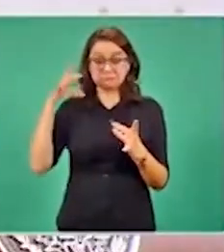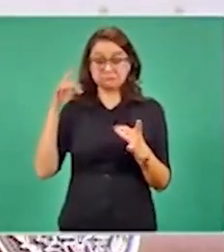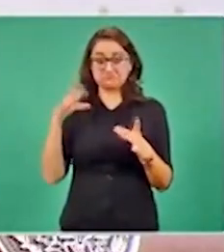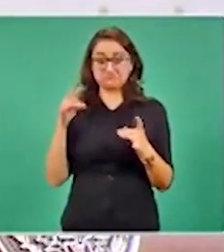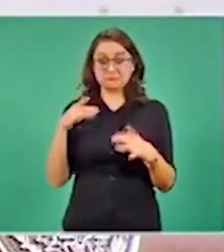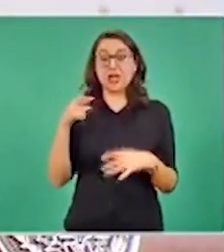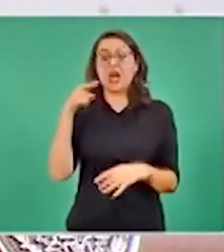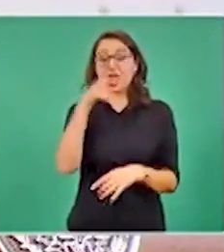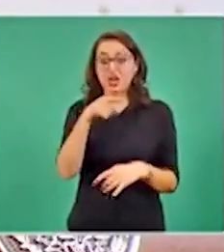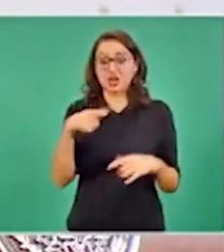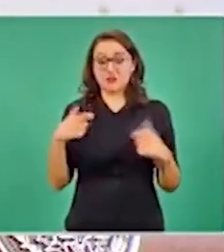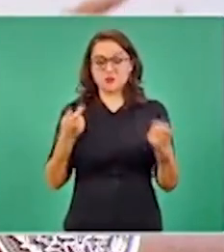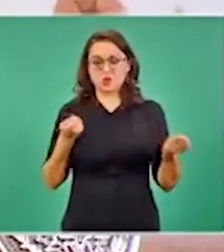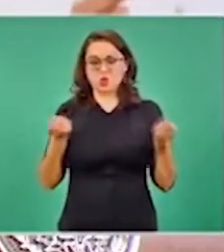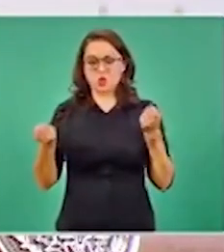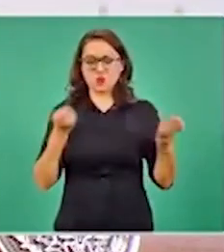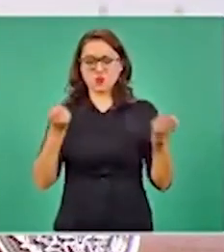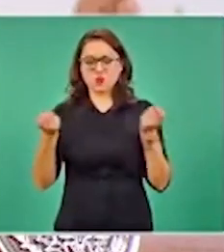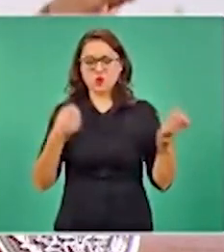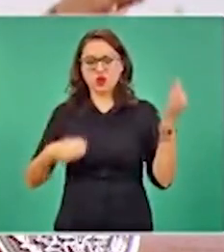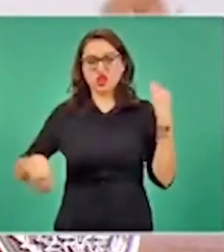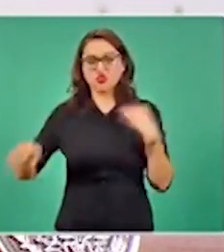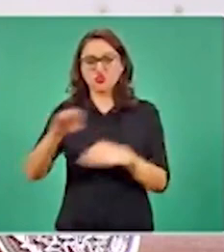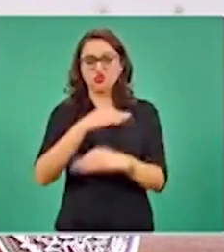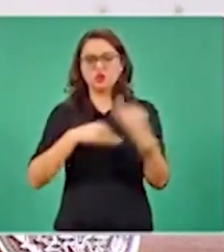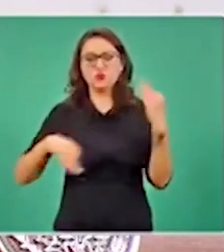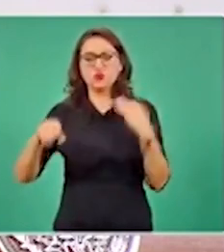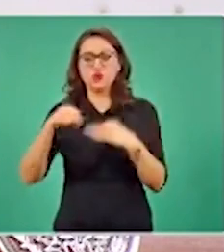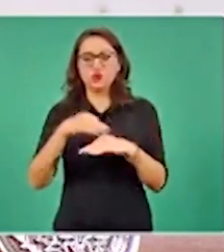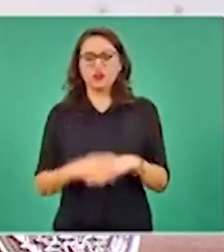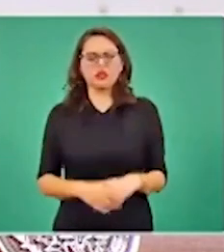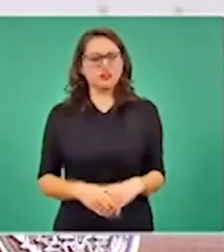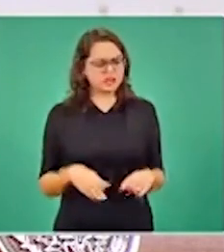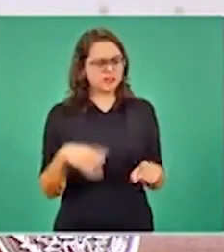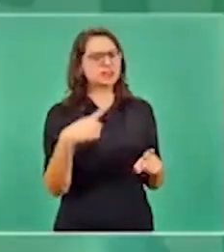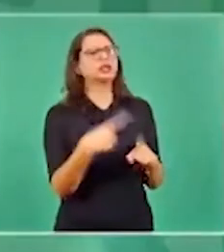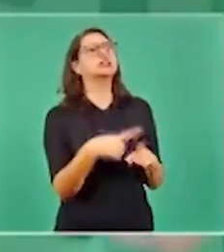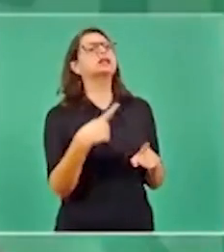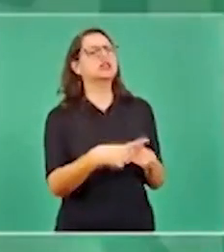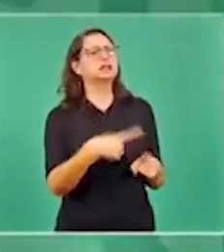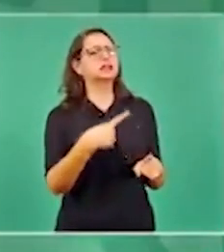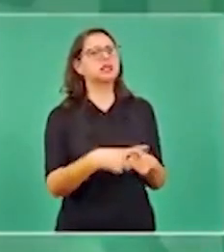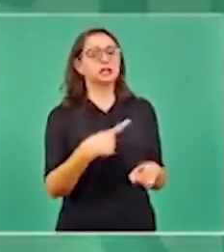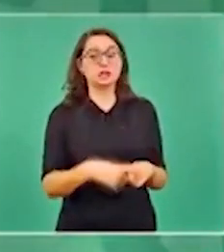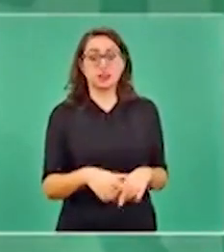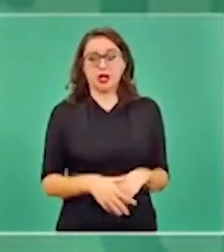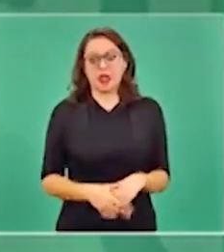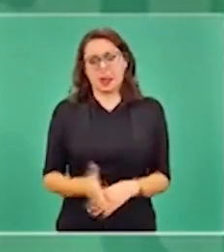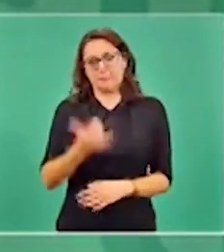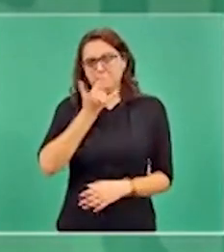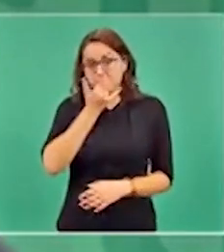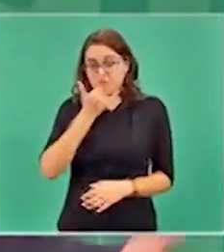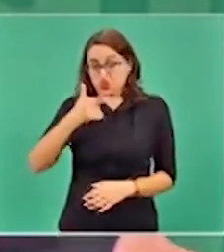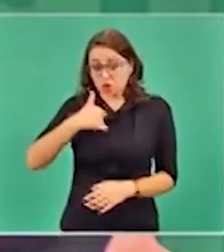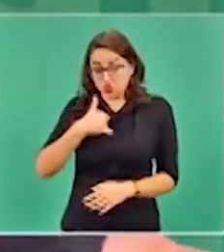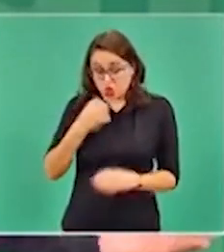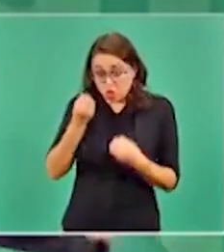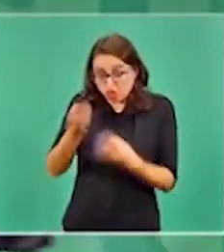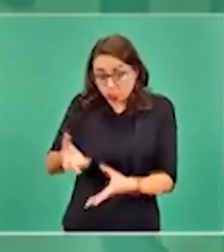están manejando todo aquí. ¿Quiénes son, señor presidente? Ah, pues, yo no puedo hacer todo el trabajo.